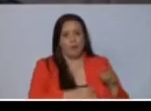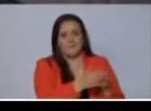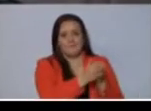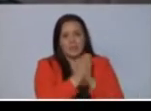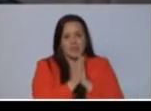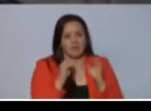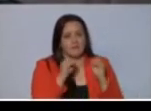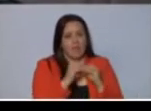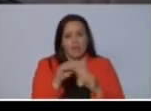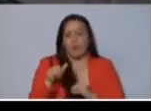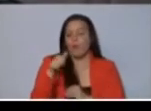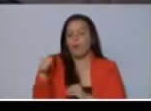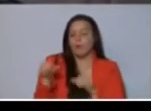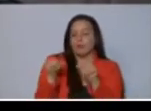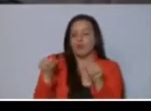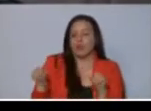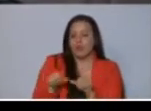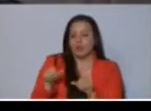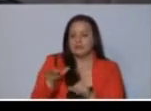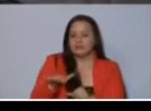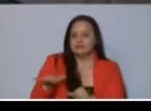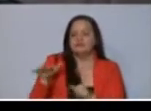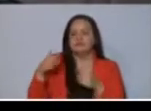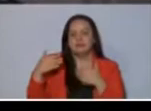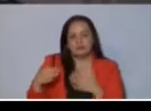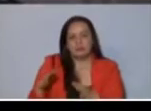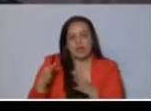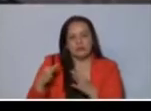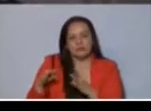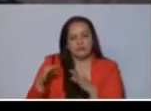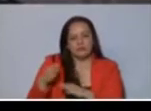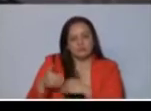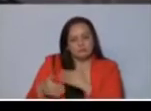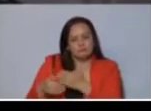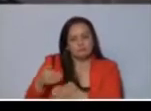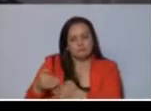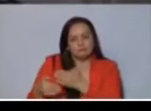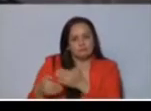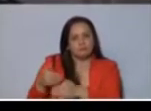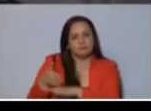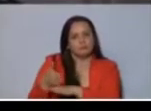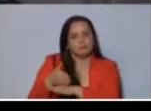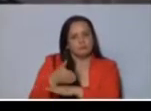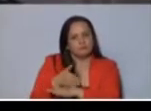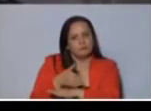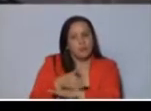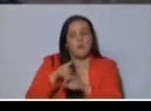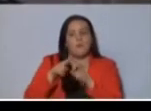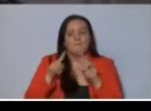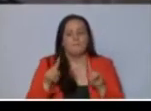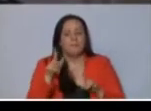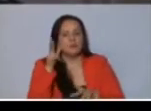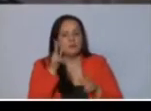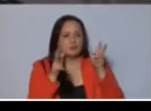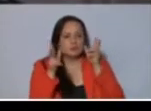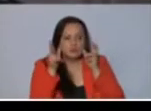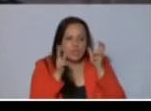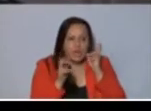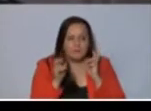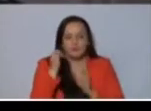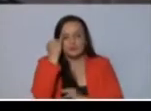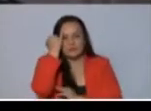más, hay otros sectores que dichosamente han ido caminando y bueno, y de repente escuchamos ideas,